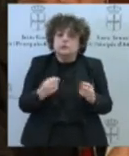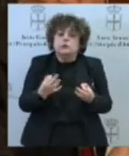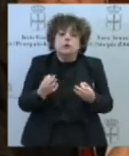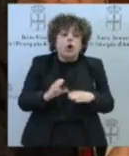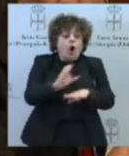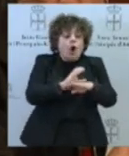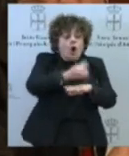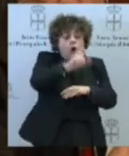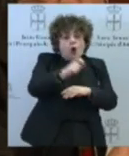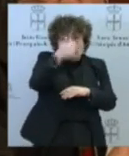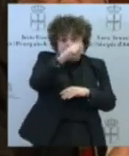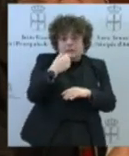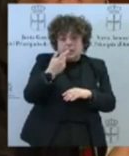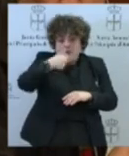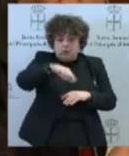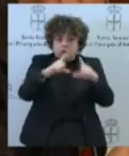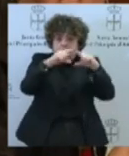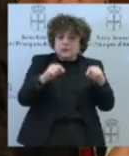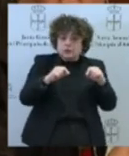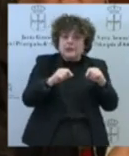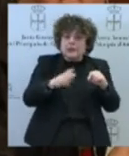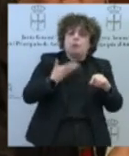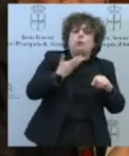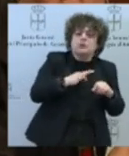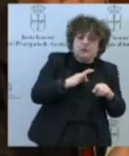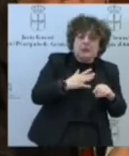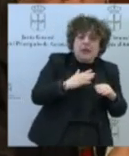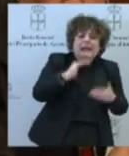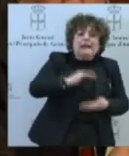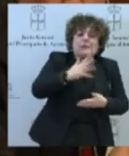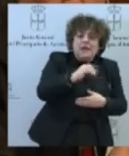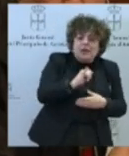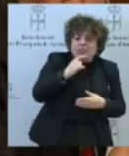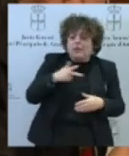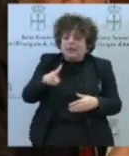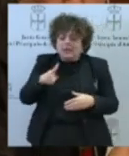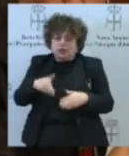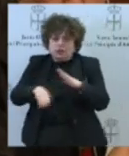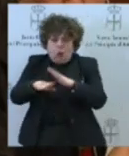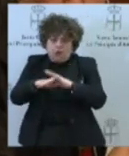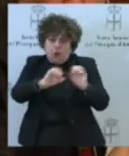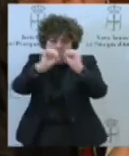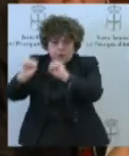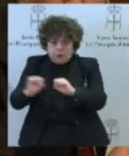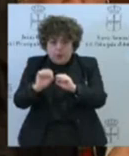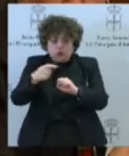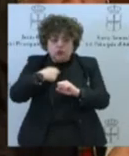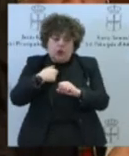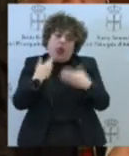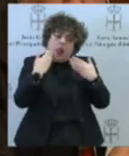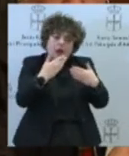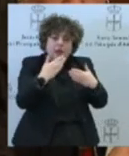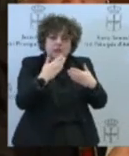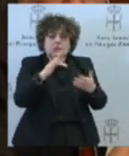de prevenir que no se vulneren estos derechos. Yo le voy a agradecer que en el segundo turno de su intervención afine un poco más